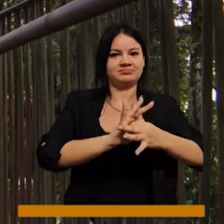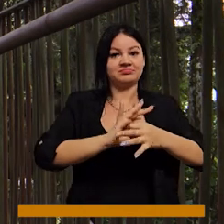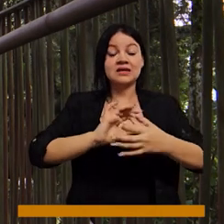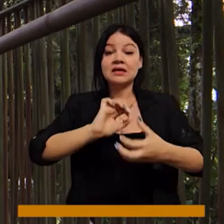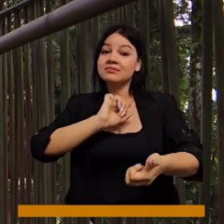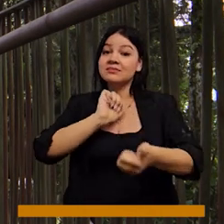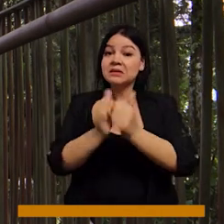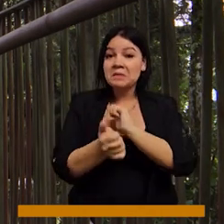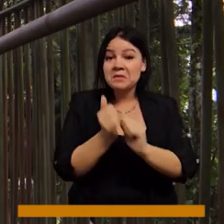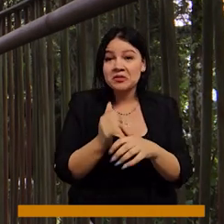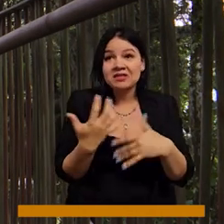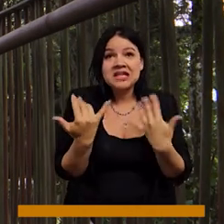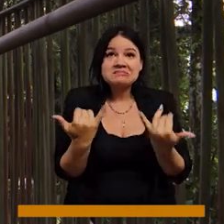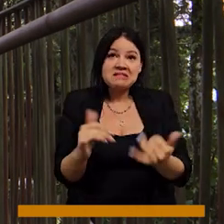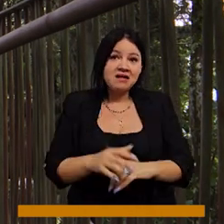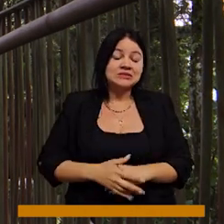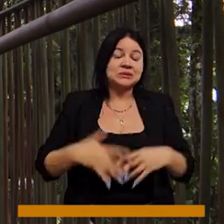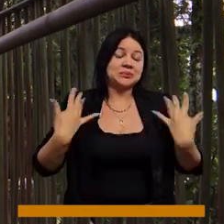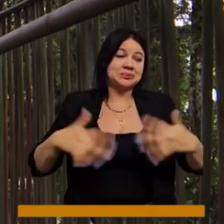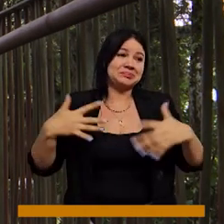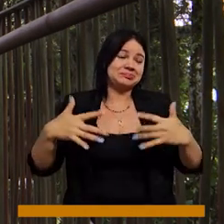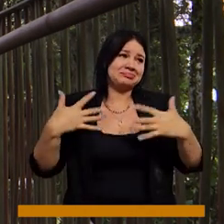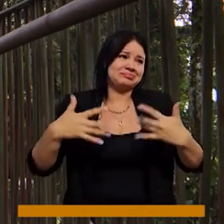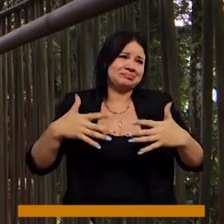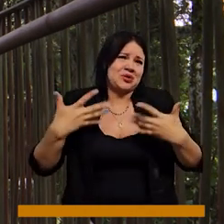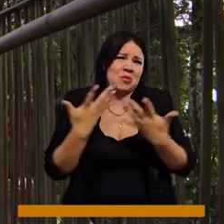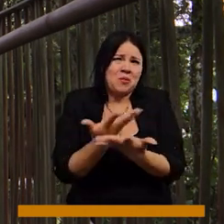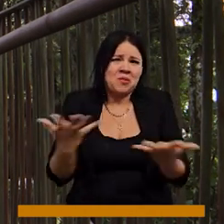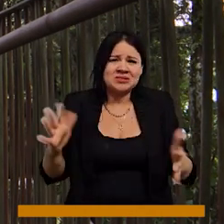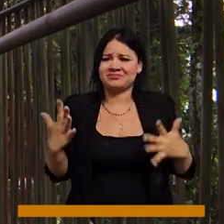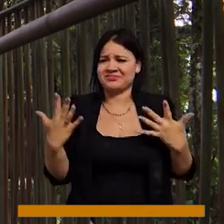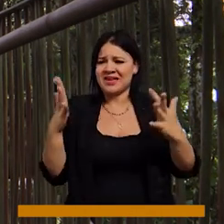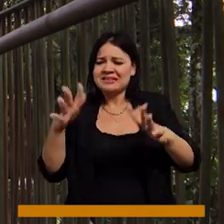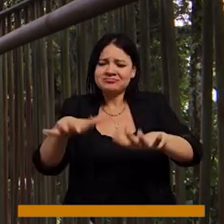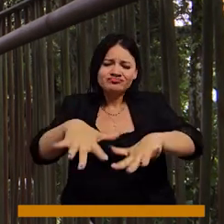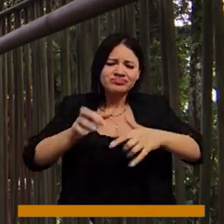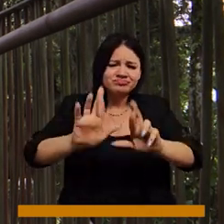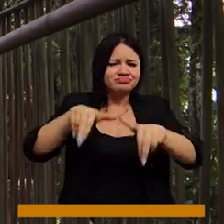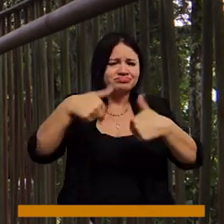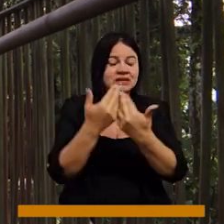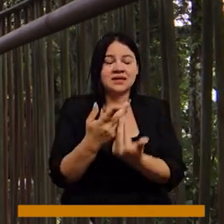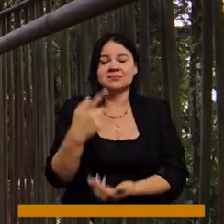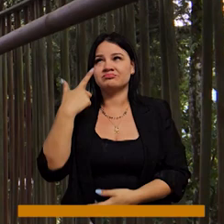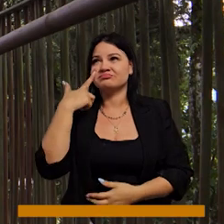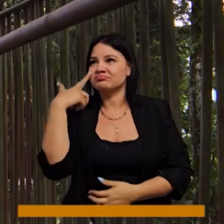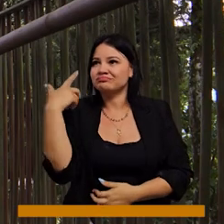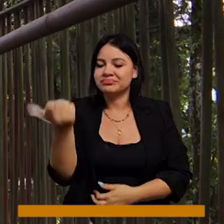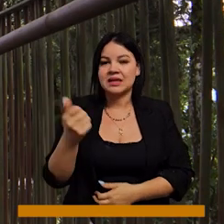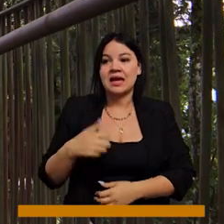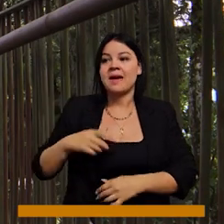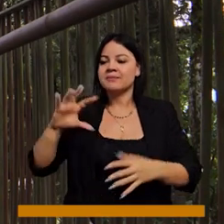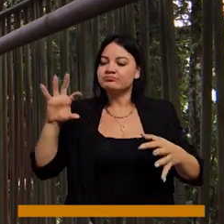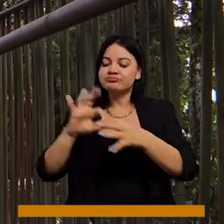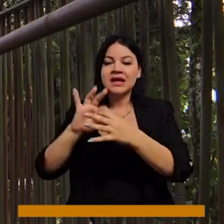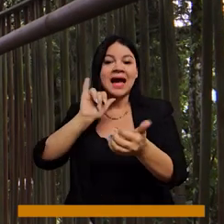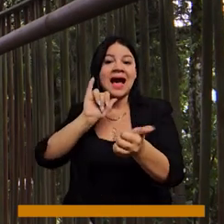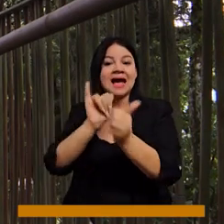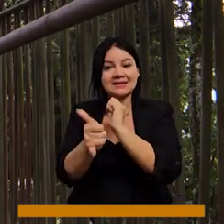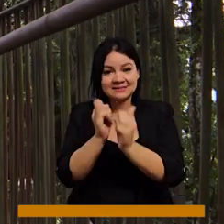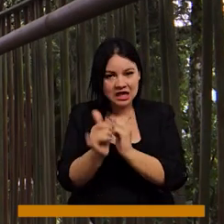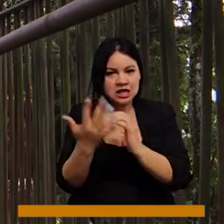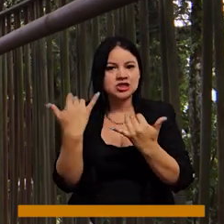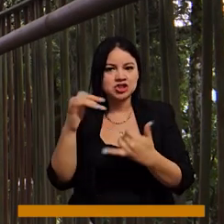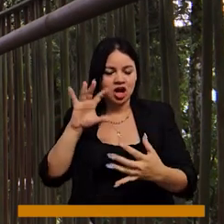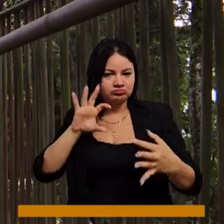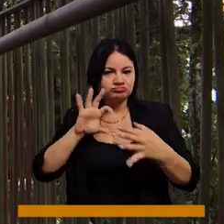hemos hecho eventos increíbles, progresando la programación del INDER, y